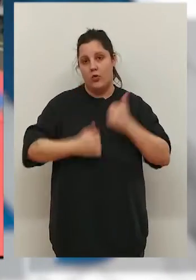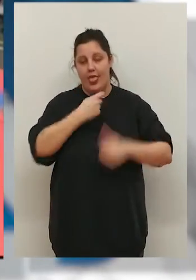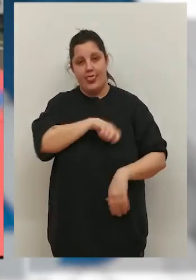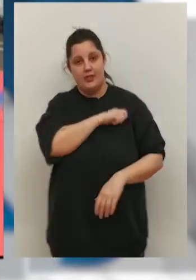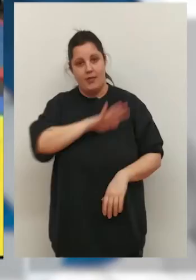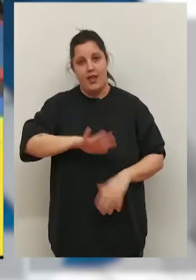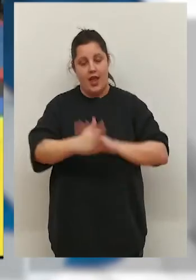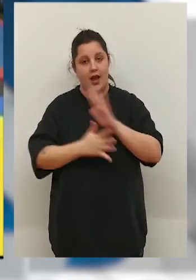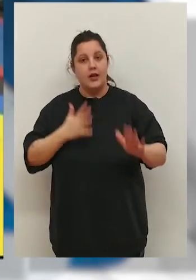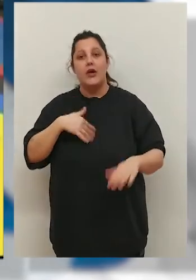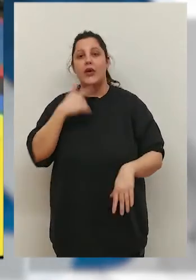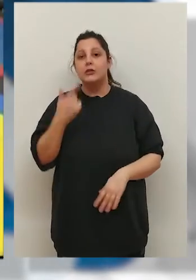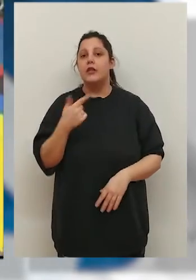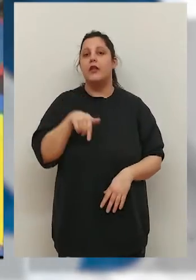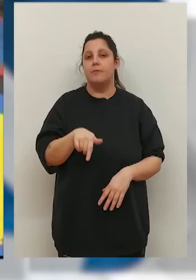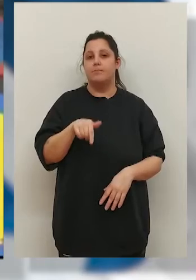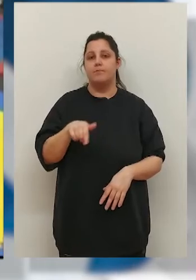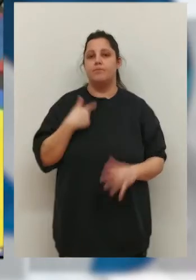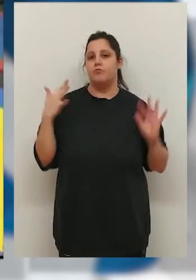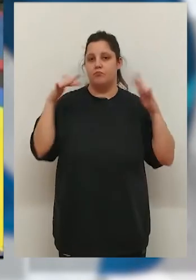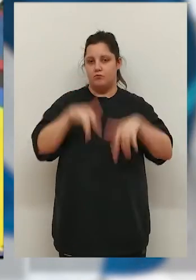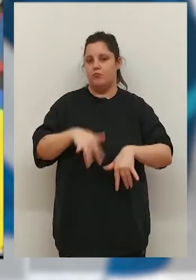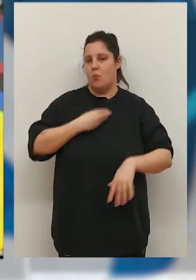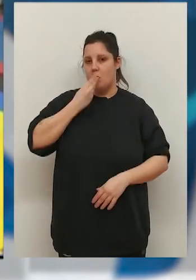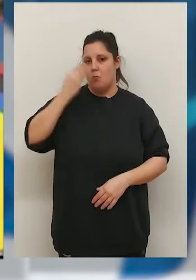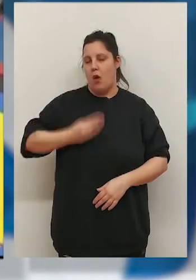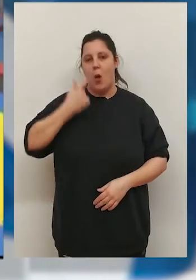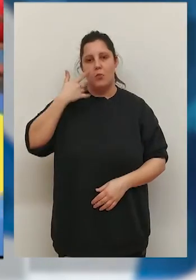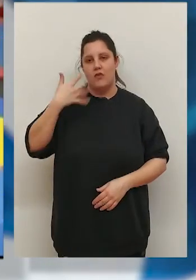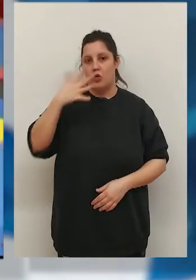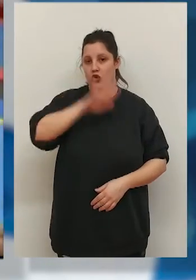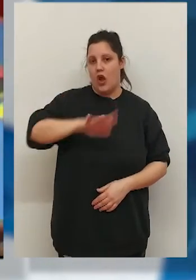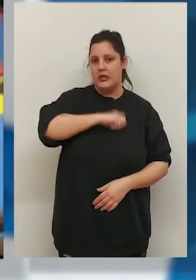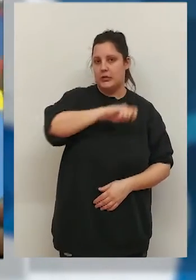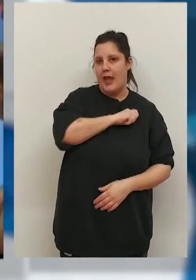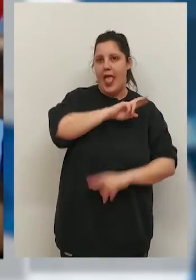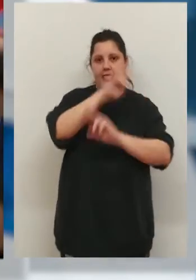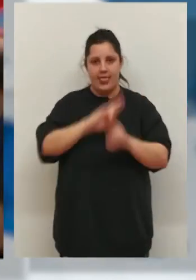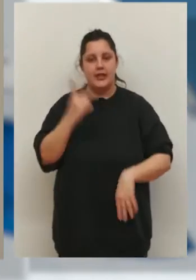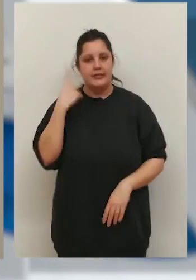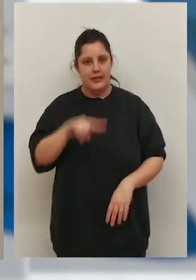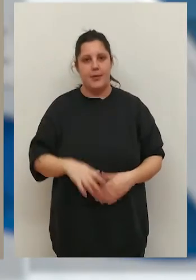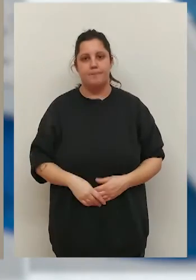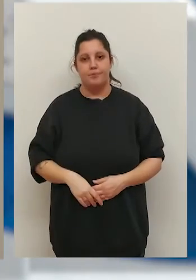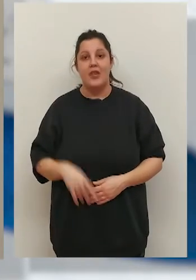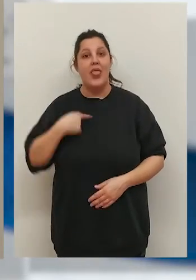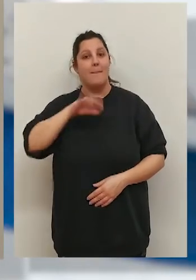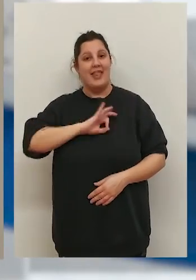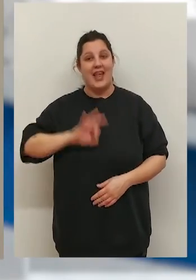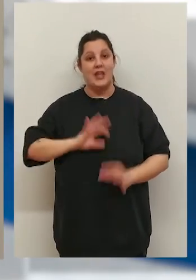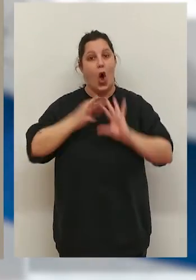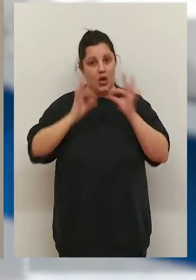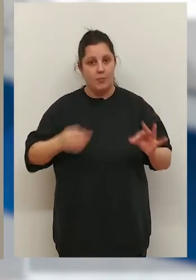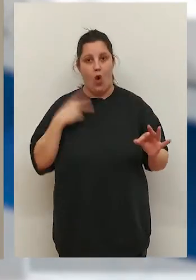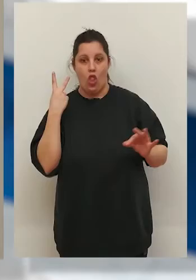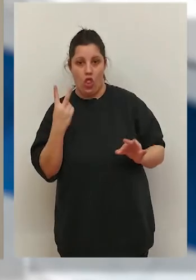de España de Paracárate. En la competición estarán presentes grandes karatekas del panorama nacional e internacional. Vamos a tener nuestros dos